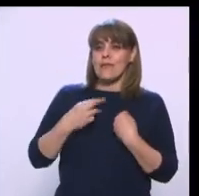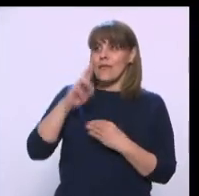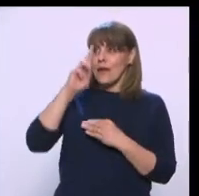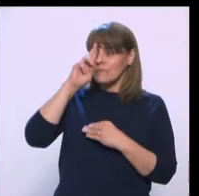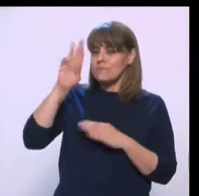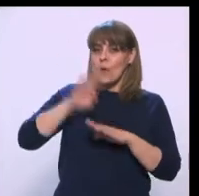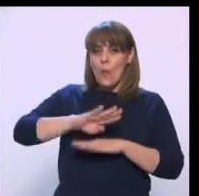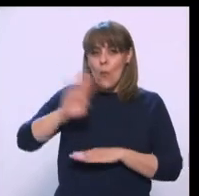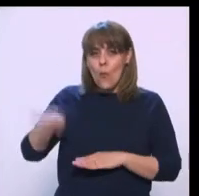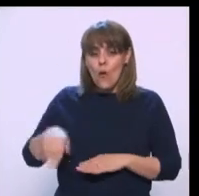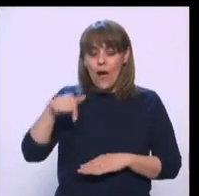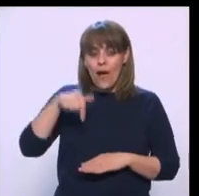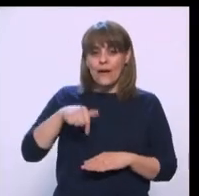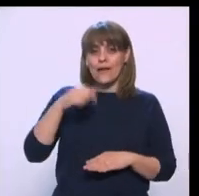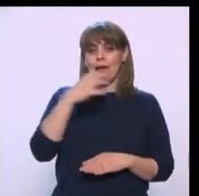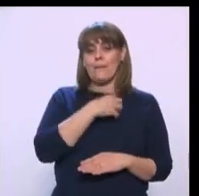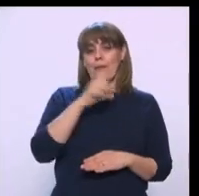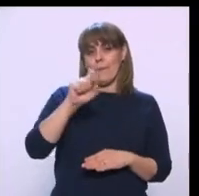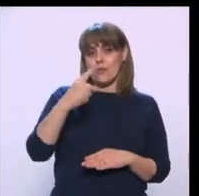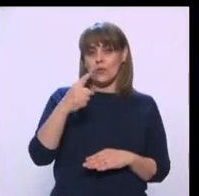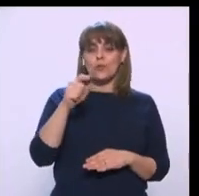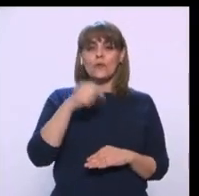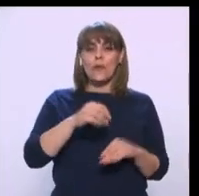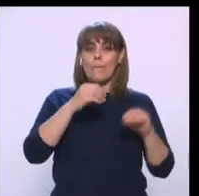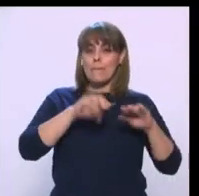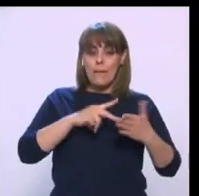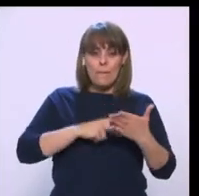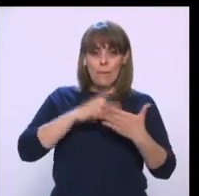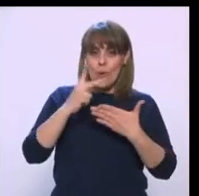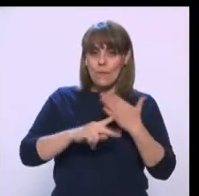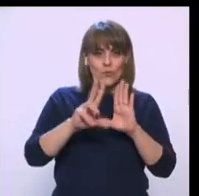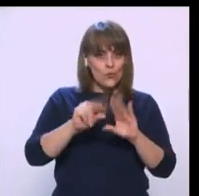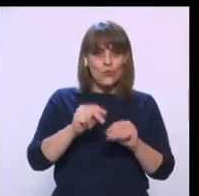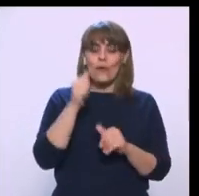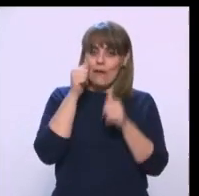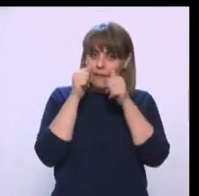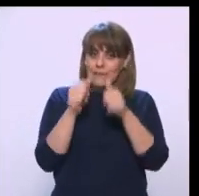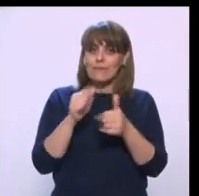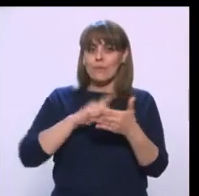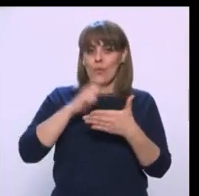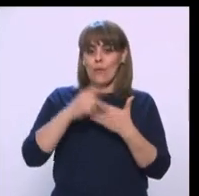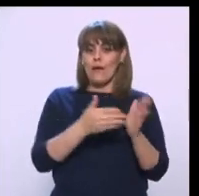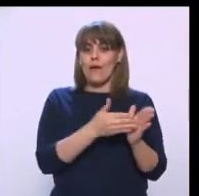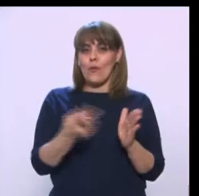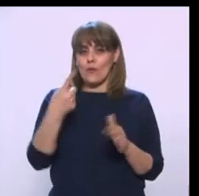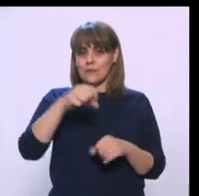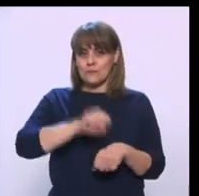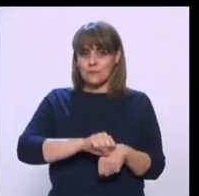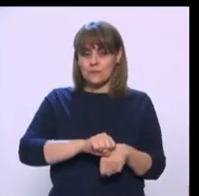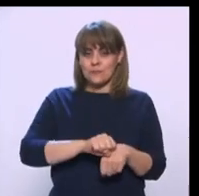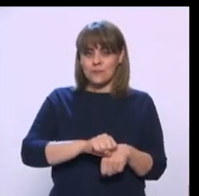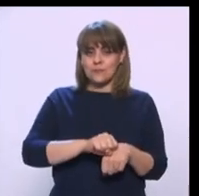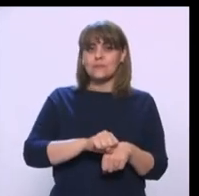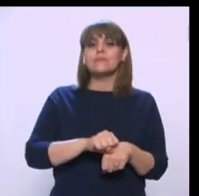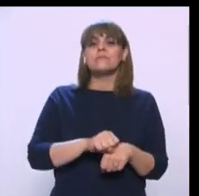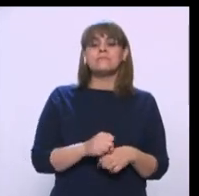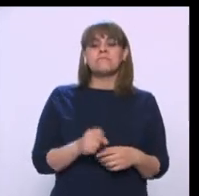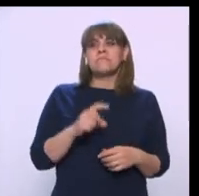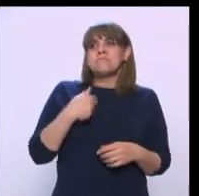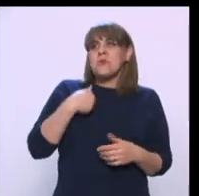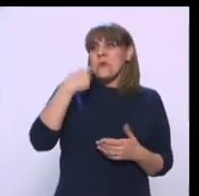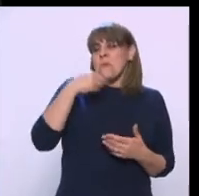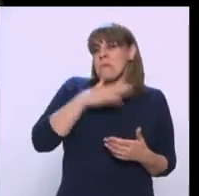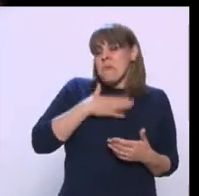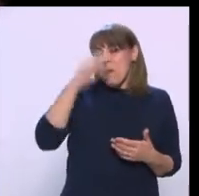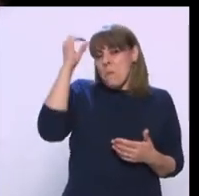en Capital 21. Usted no se puede perder nuestra programación durante esta semana en la que se lleva a cabo, pues me parece Azul, no